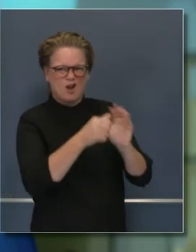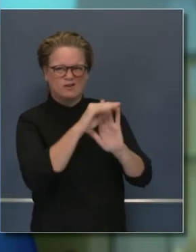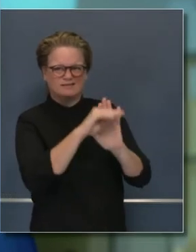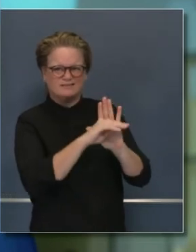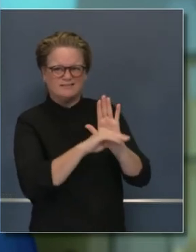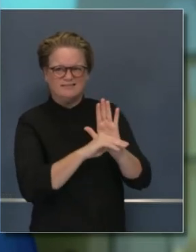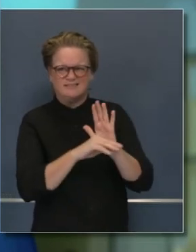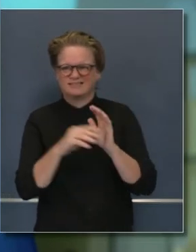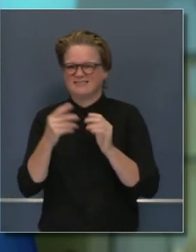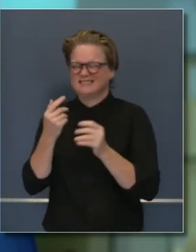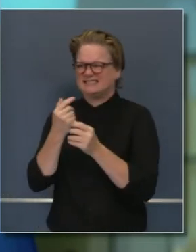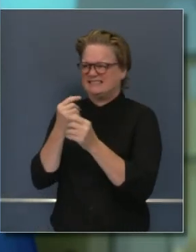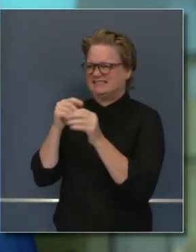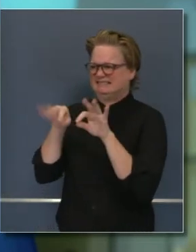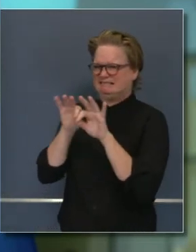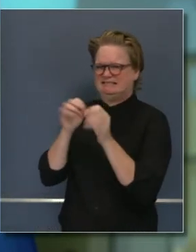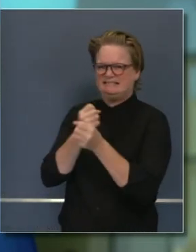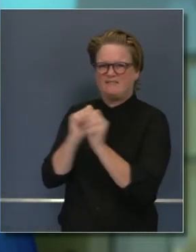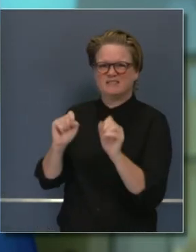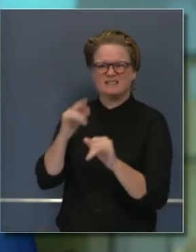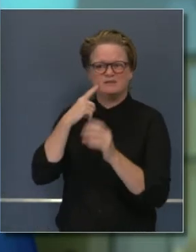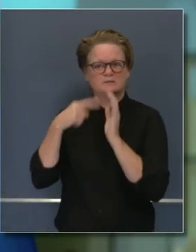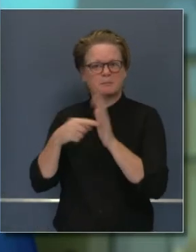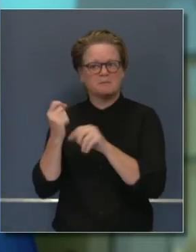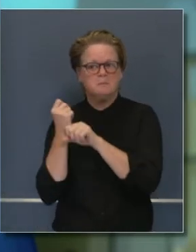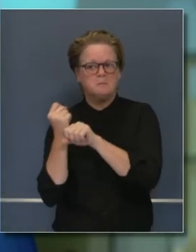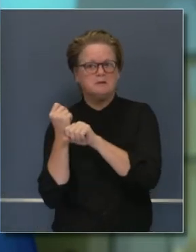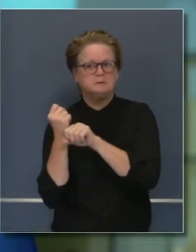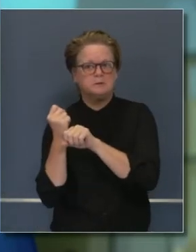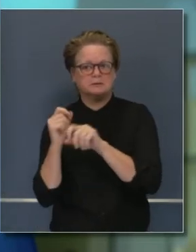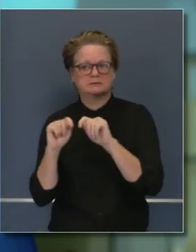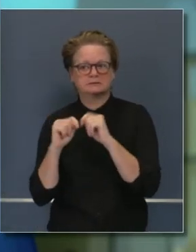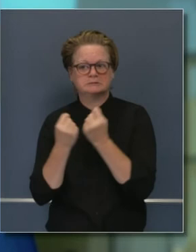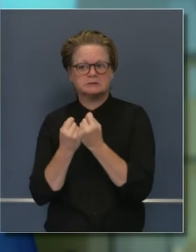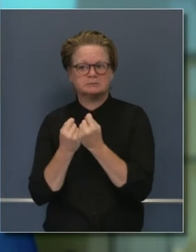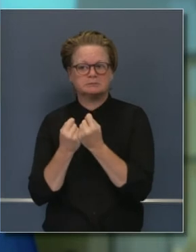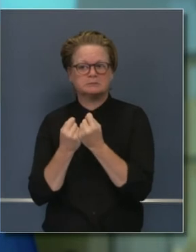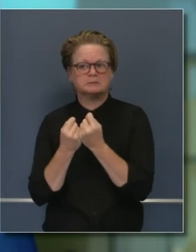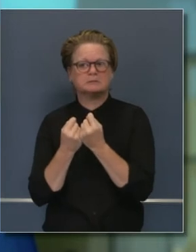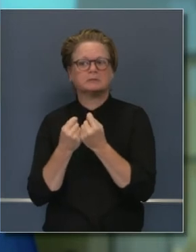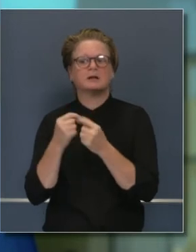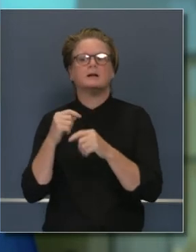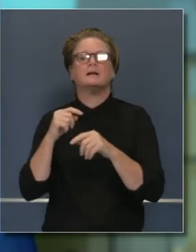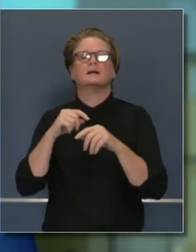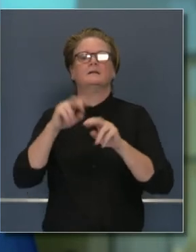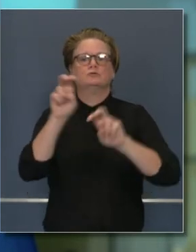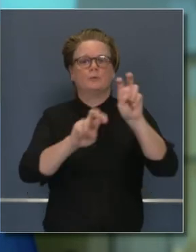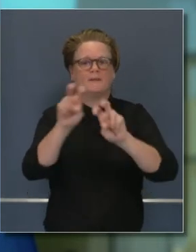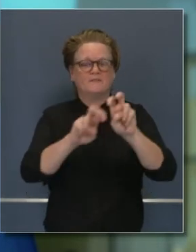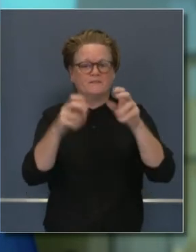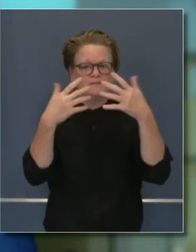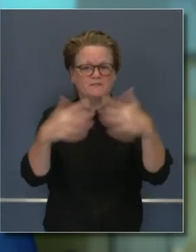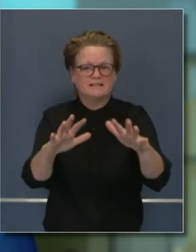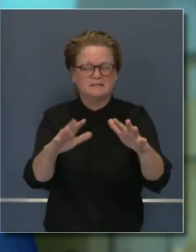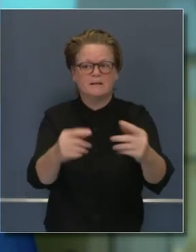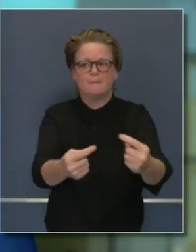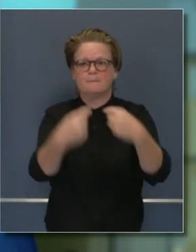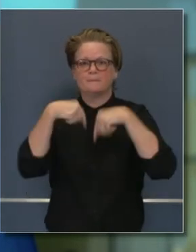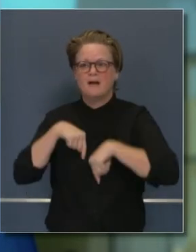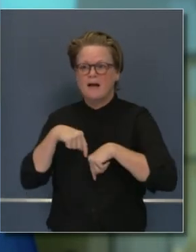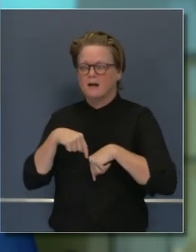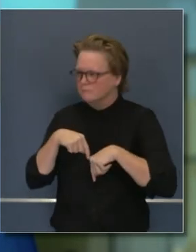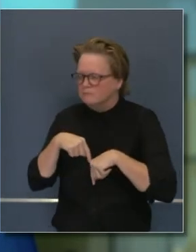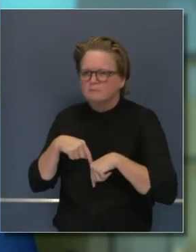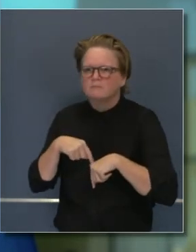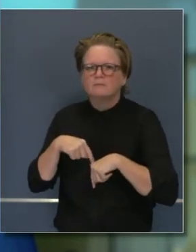Algunos equipos, había un equipo de béisbol que fue a Phoenix, Arizona y regresó. Hubo muchos casos positivos, incluso